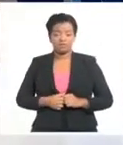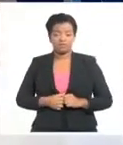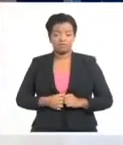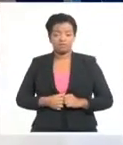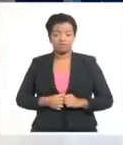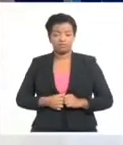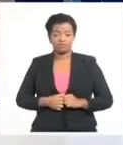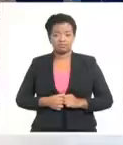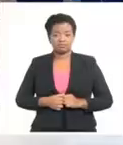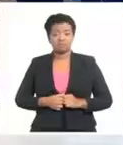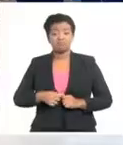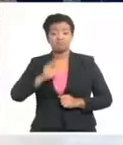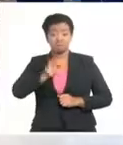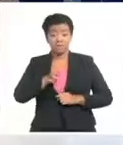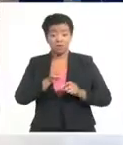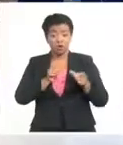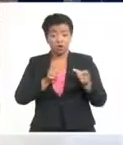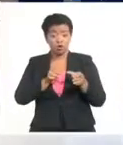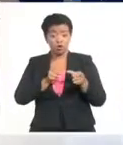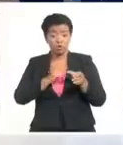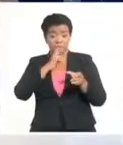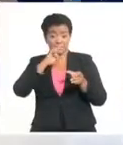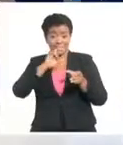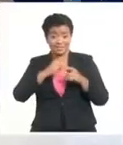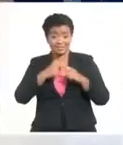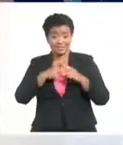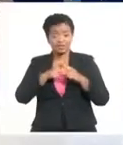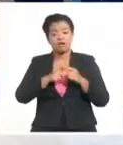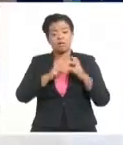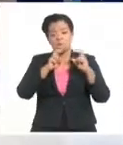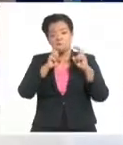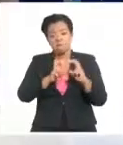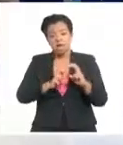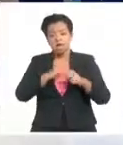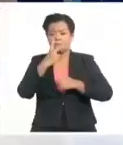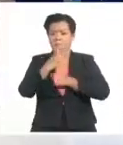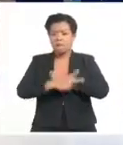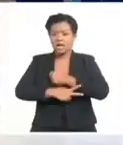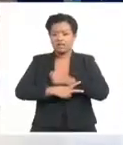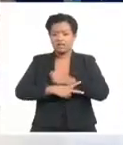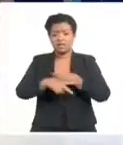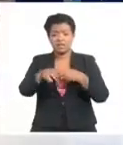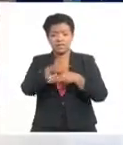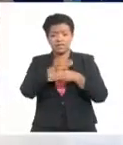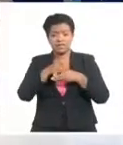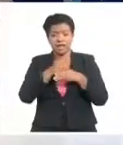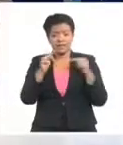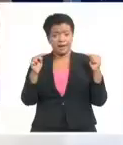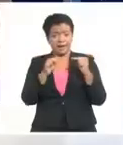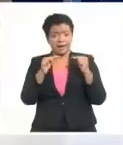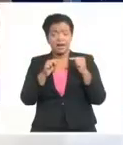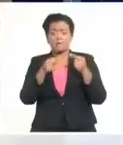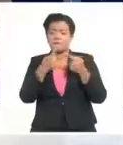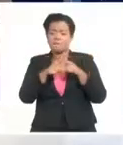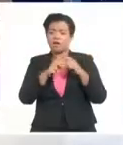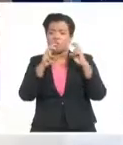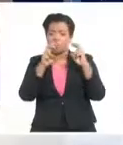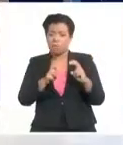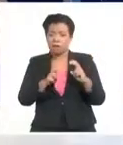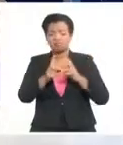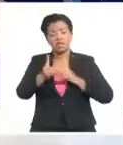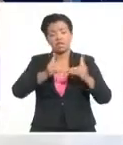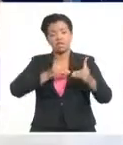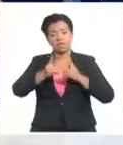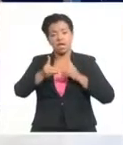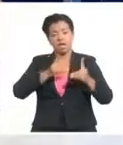buscar soluciones comunes países como Irán y Arabia Saudita con tantas contradicciones en esas relaciones bilaterales y por